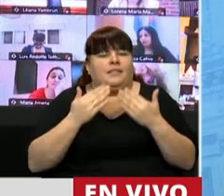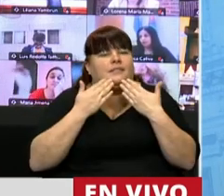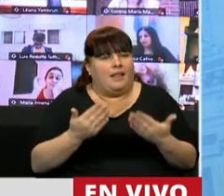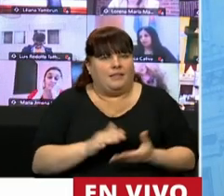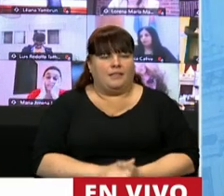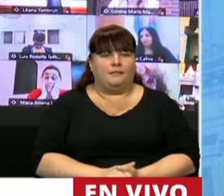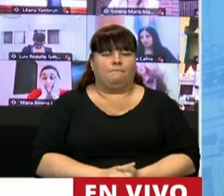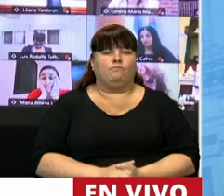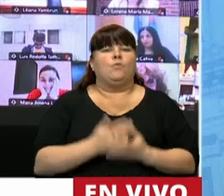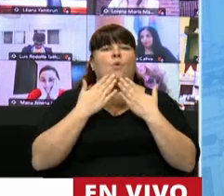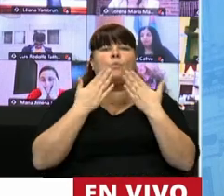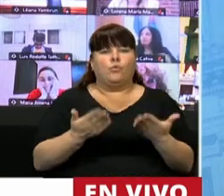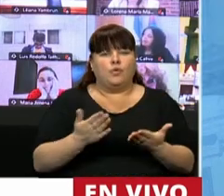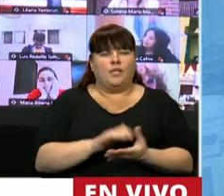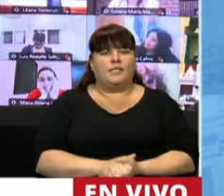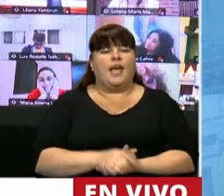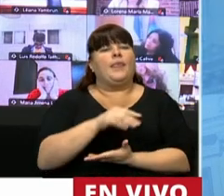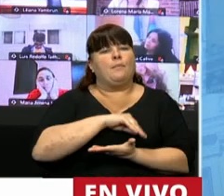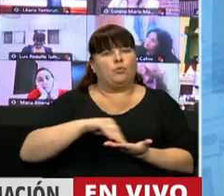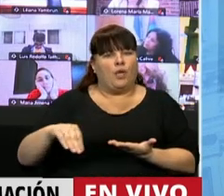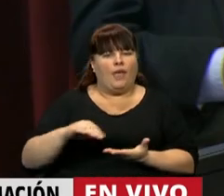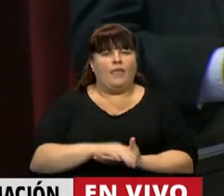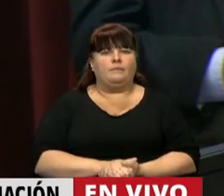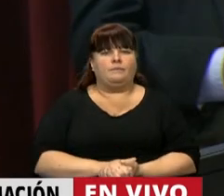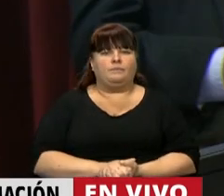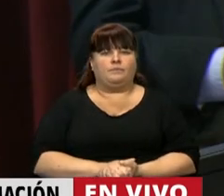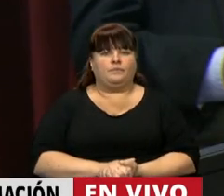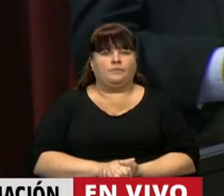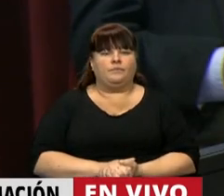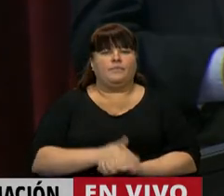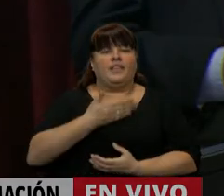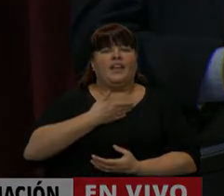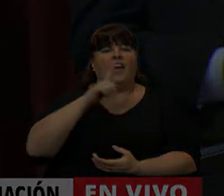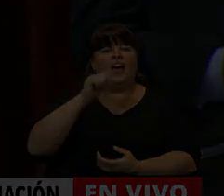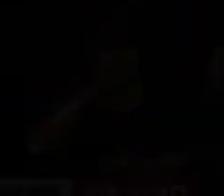gracias. Muchas gracias, diputada Flavia Morales.